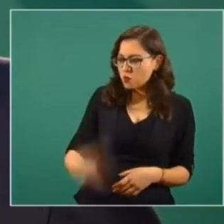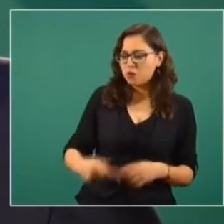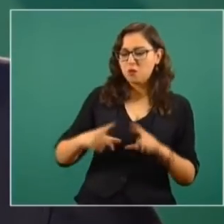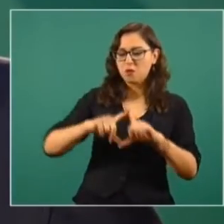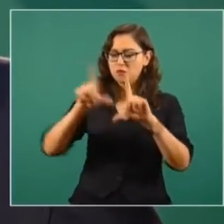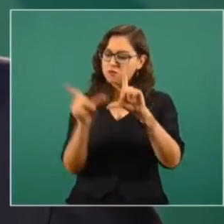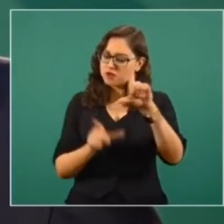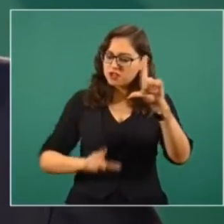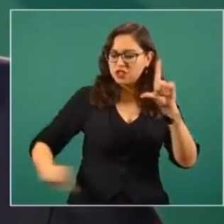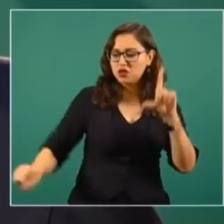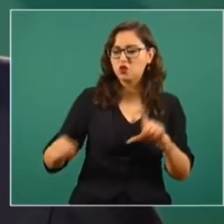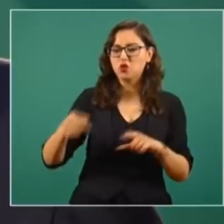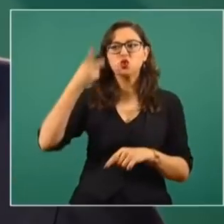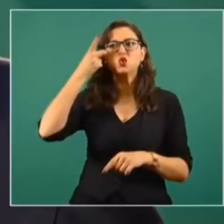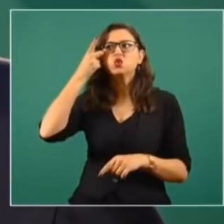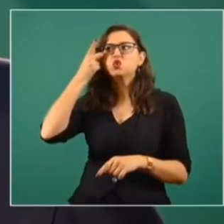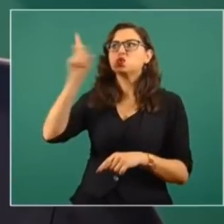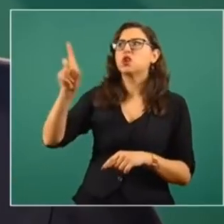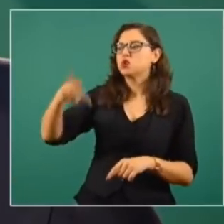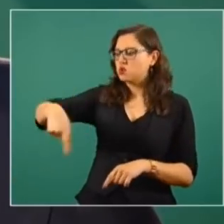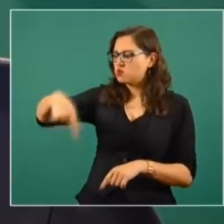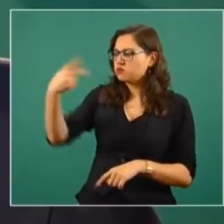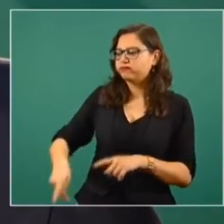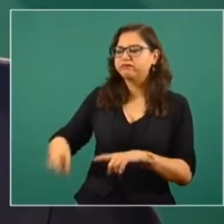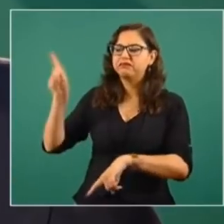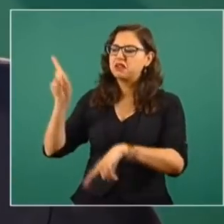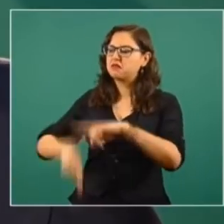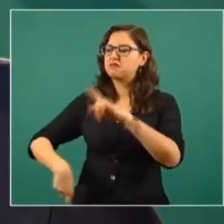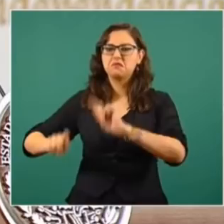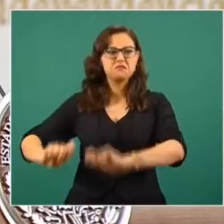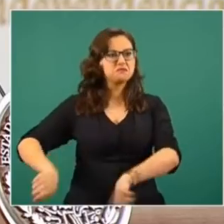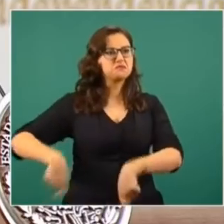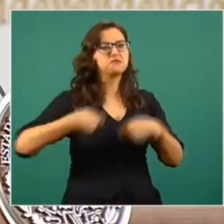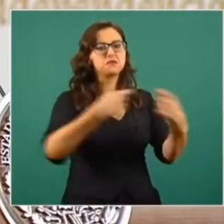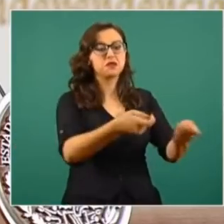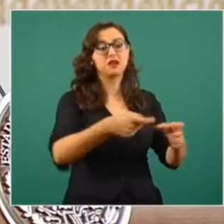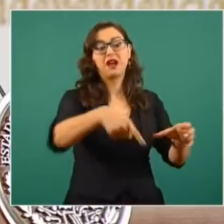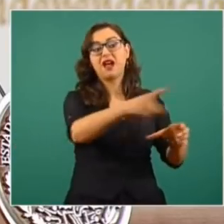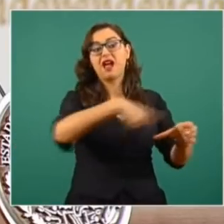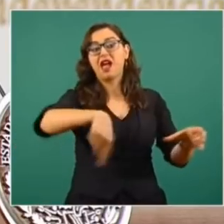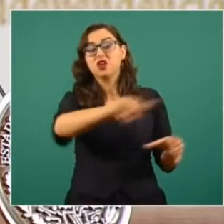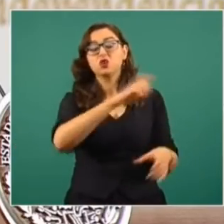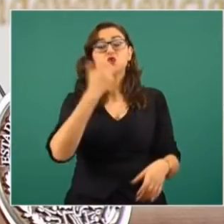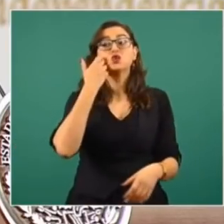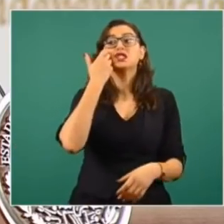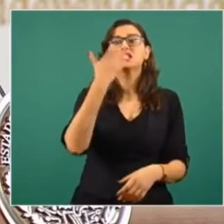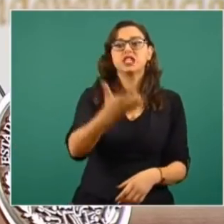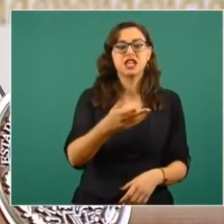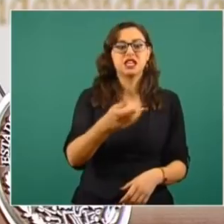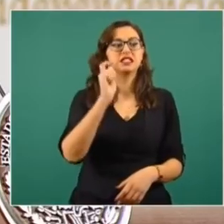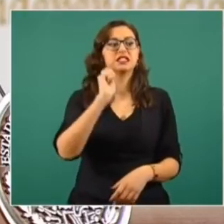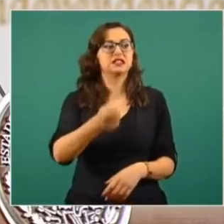de México sus bienes. Entonces, es un acto de traición.